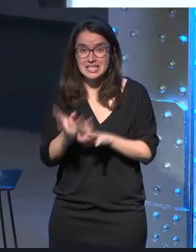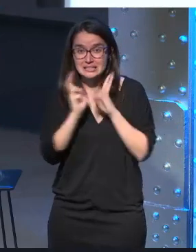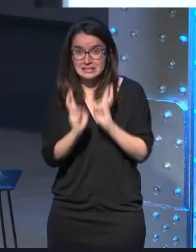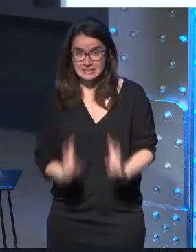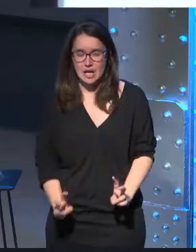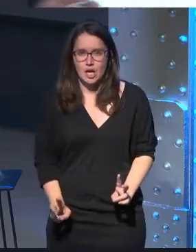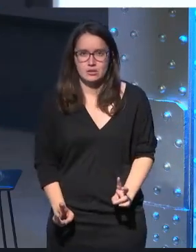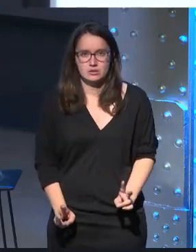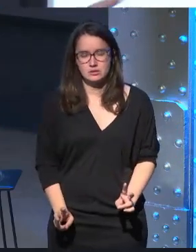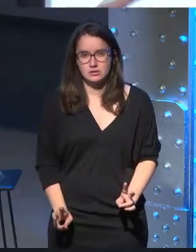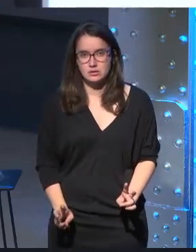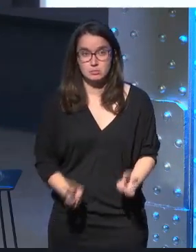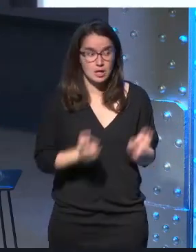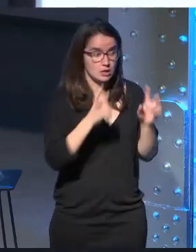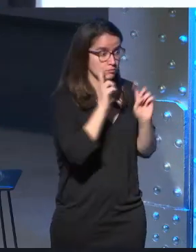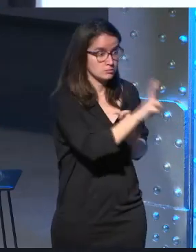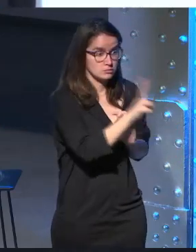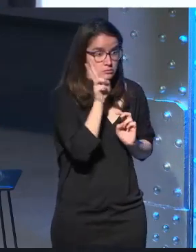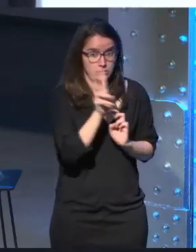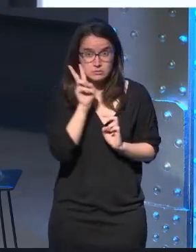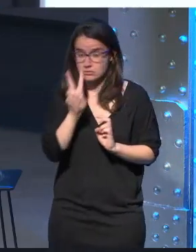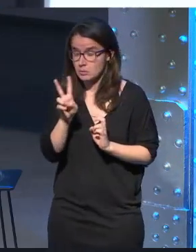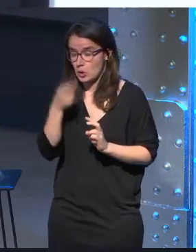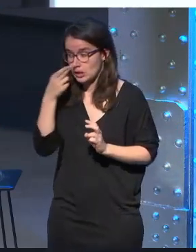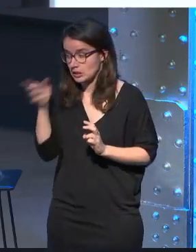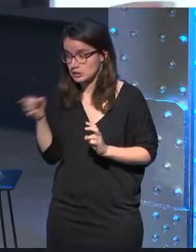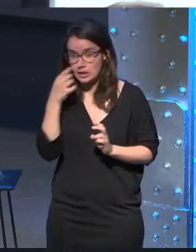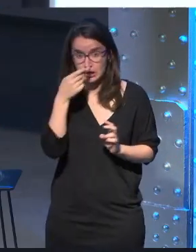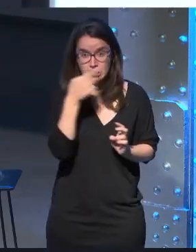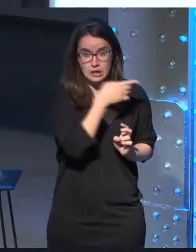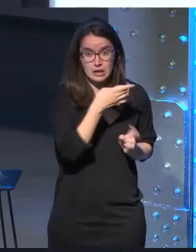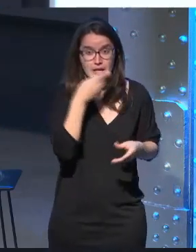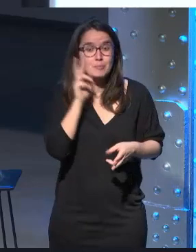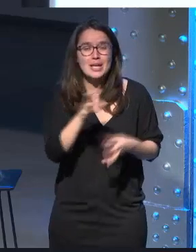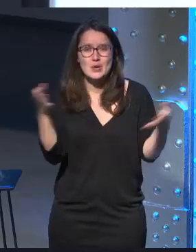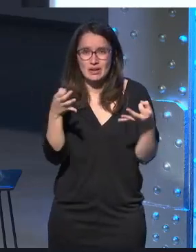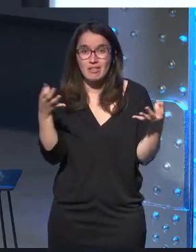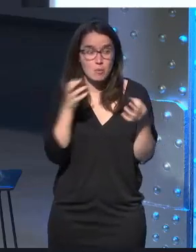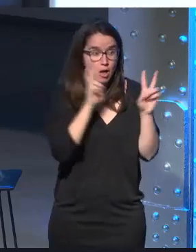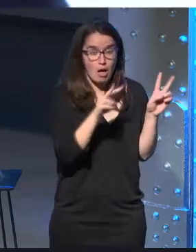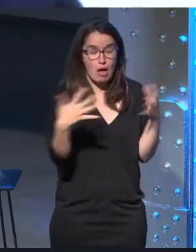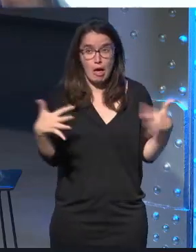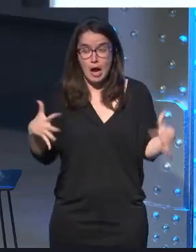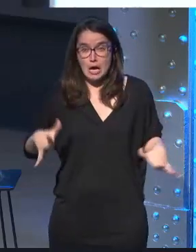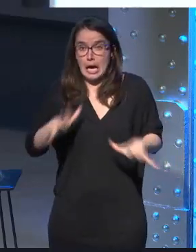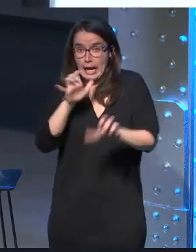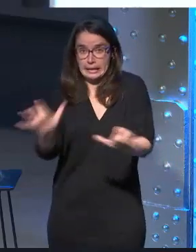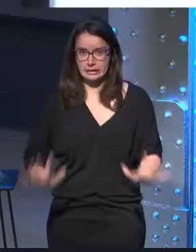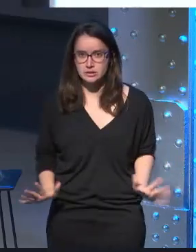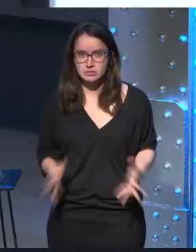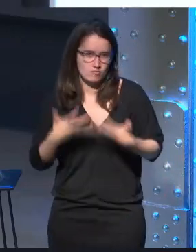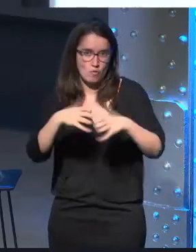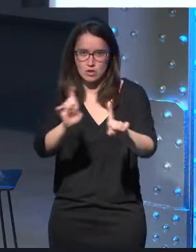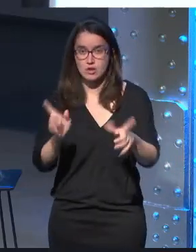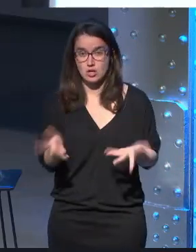usuario que va a estar mirando aquí pero también quiere seguir eso pero le interesa eso pero ¿qué es lo que debo mirar? ¿debo mirar aquí? tal cual ¡ah! no, no